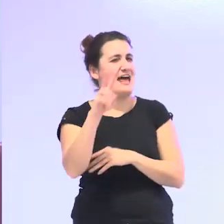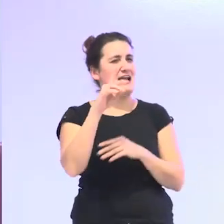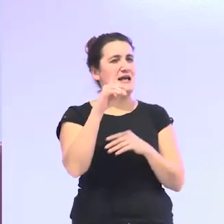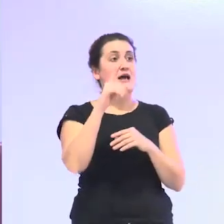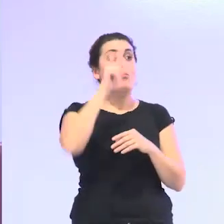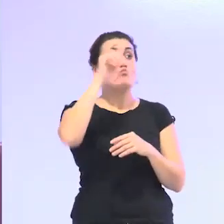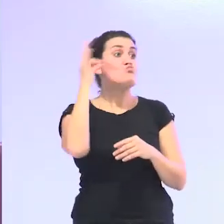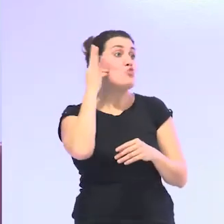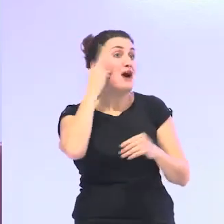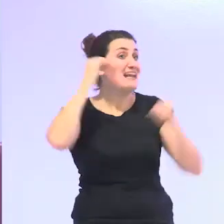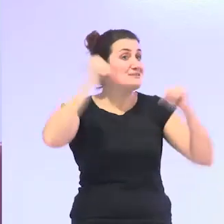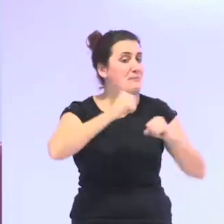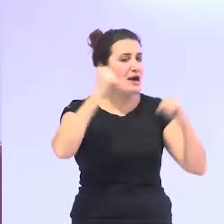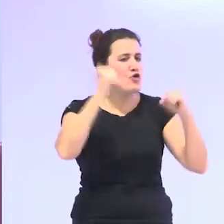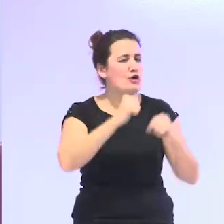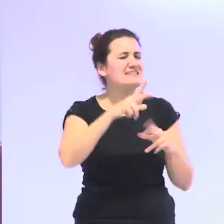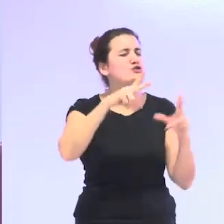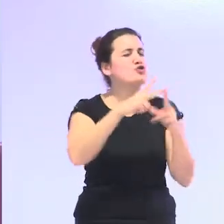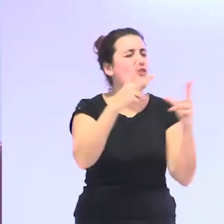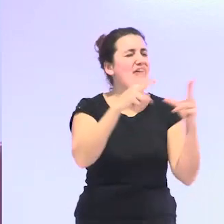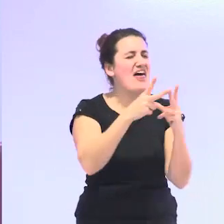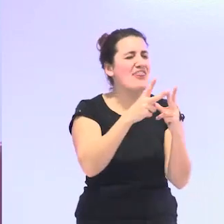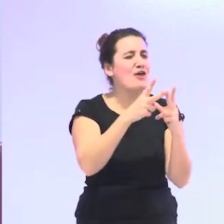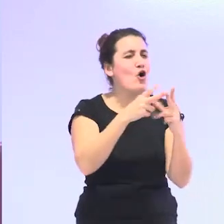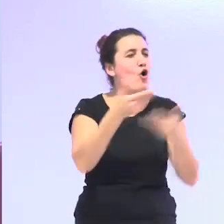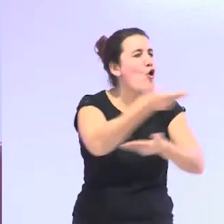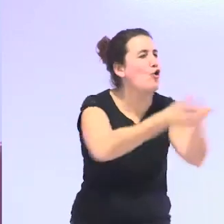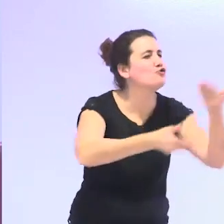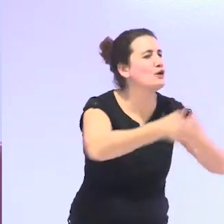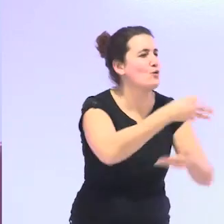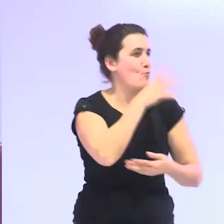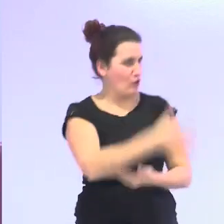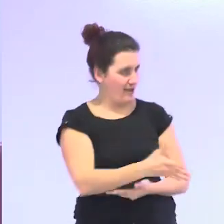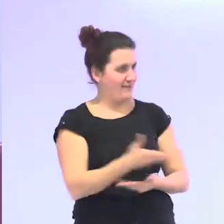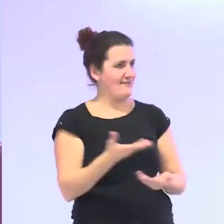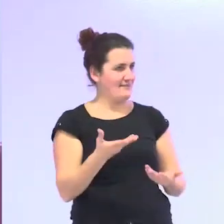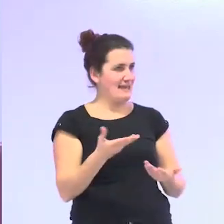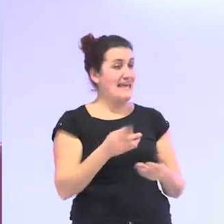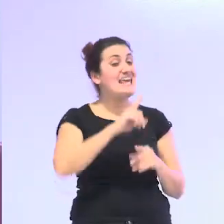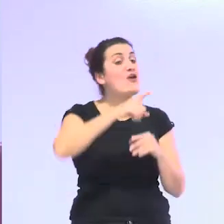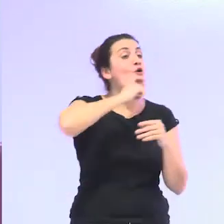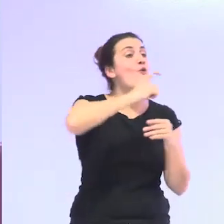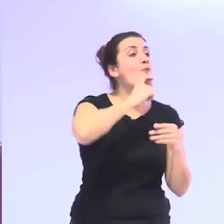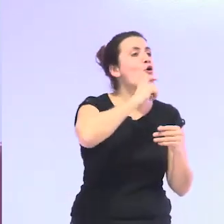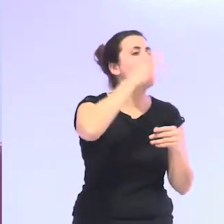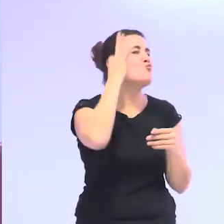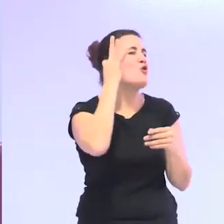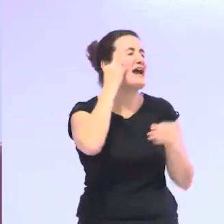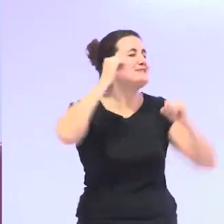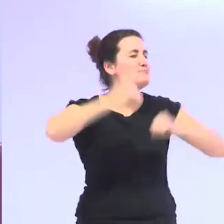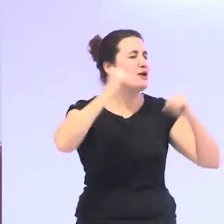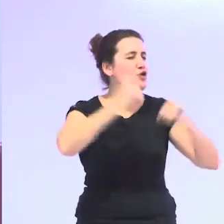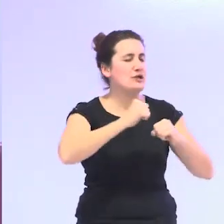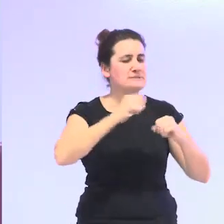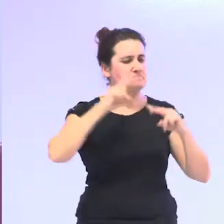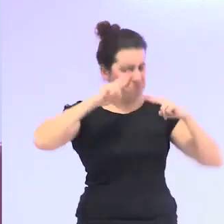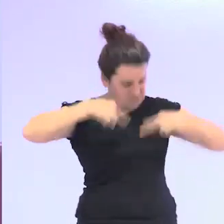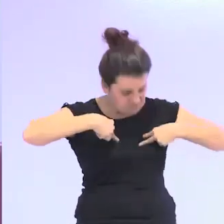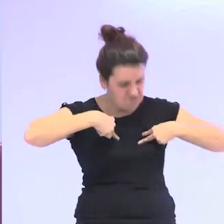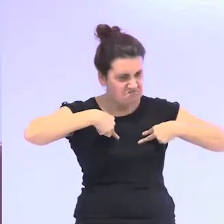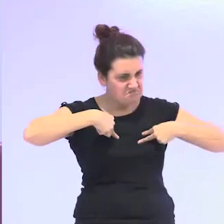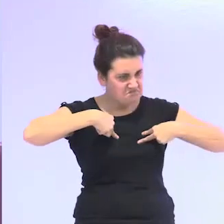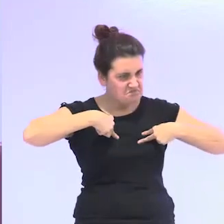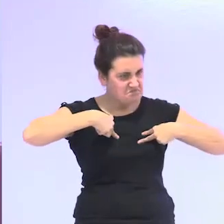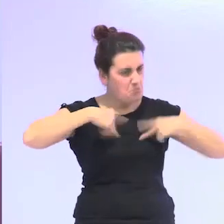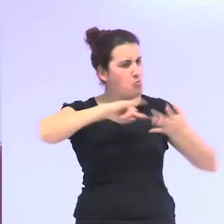tienen las mujeres mayores a la sociedad y como las mujeres mayores redefinen su proyecto vital redefinen gran